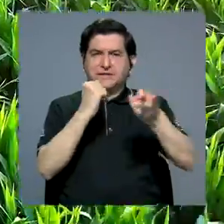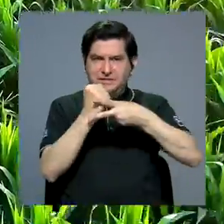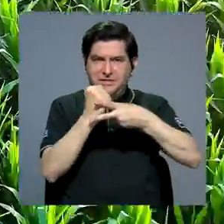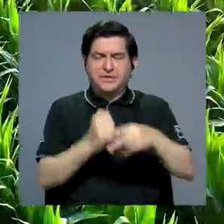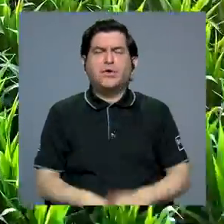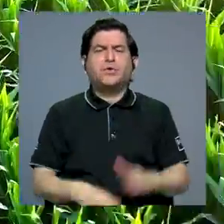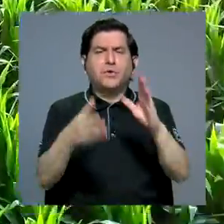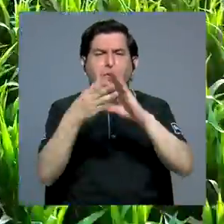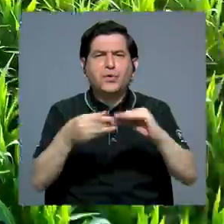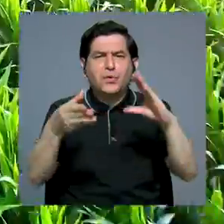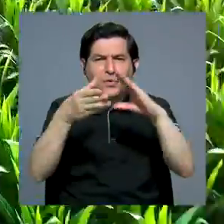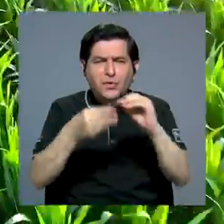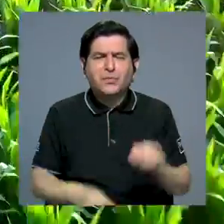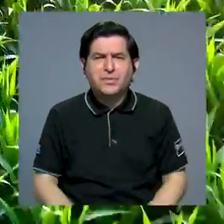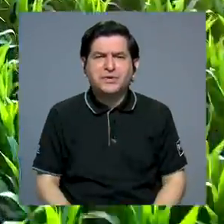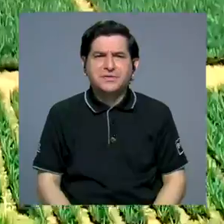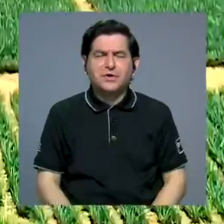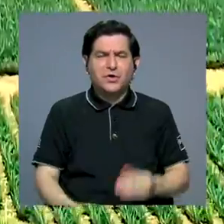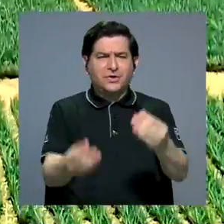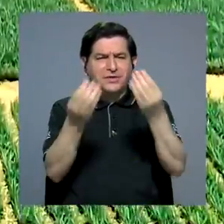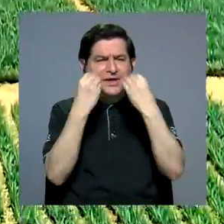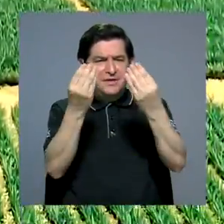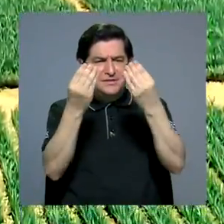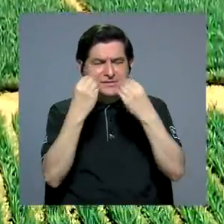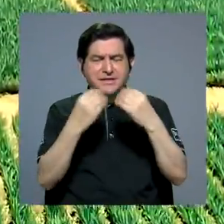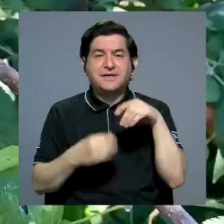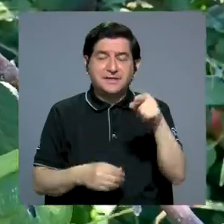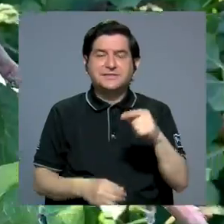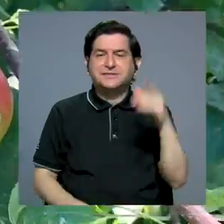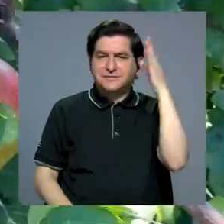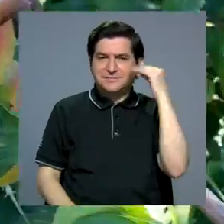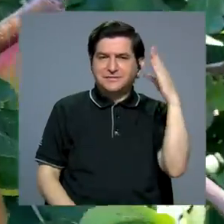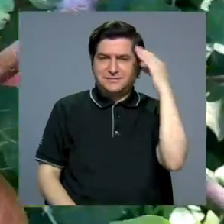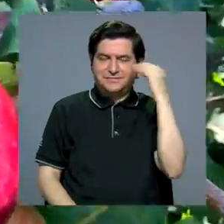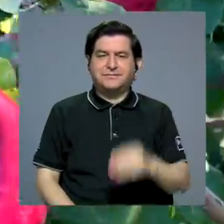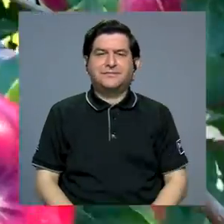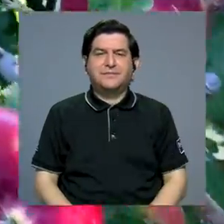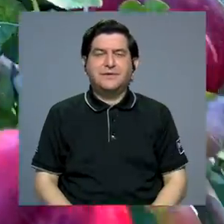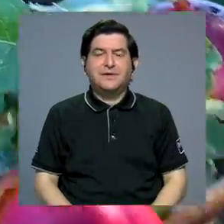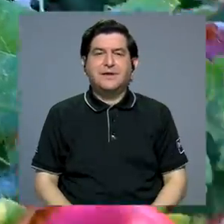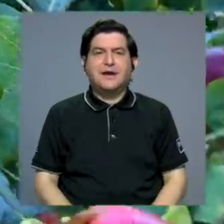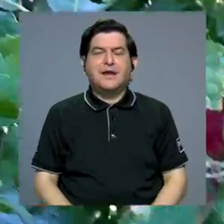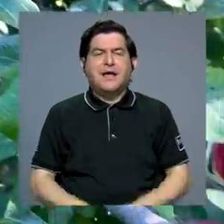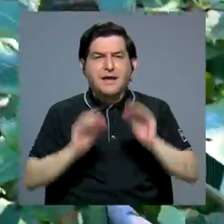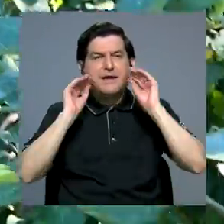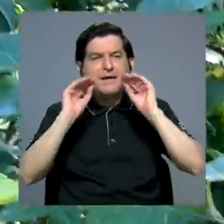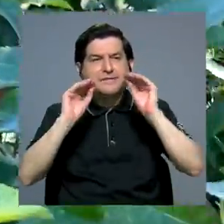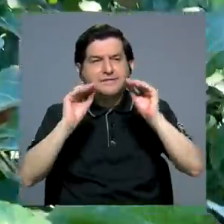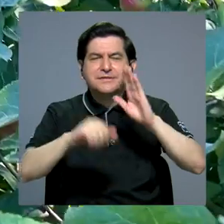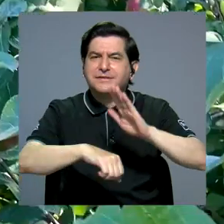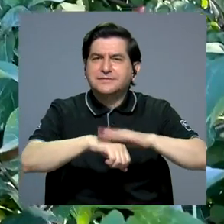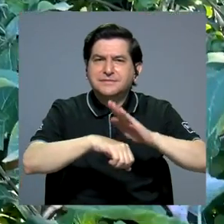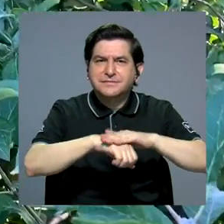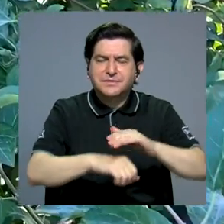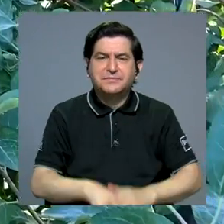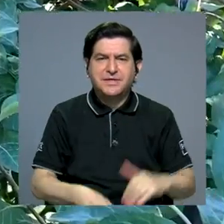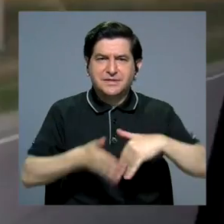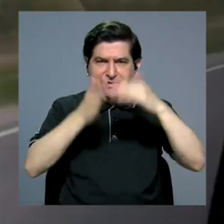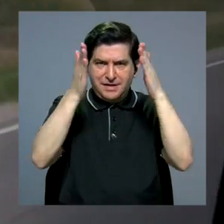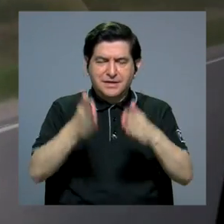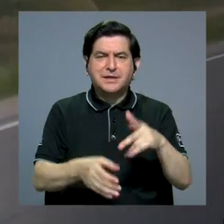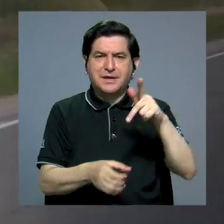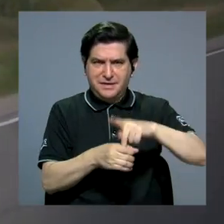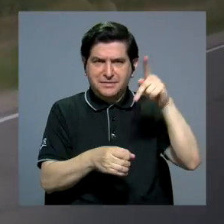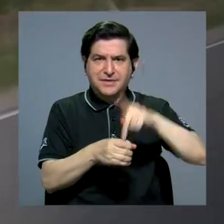ediciones anteriores comentó un poco sobre las enseñanzas que le dijo esta experiencia. A nivel académico nos permite,